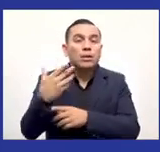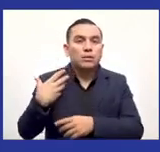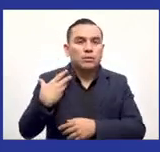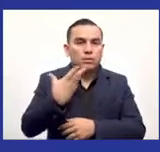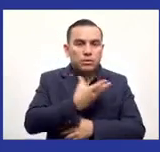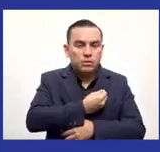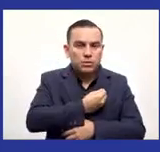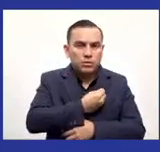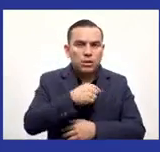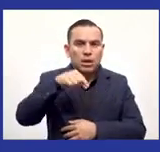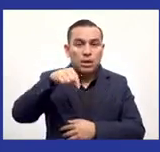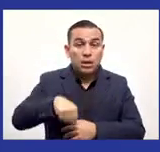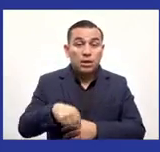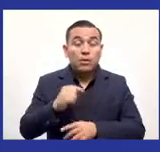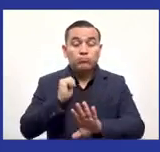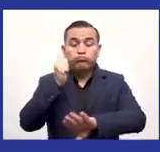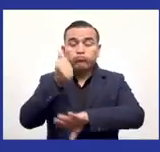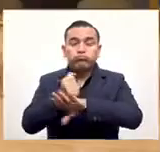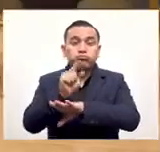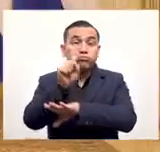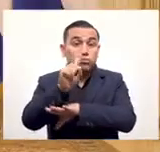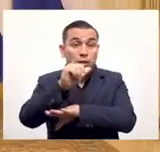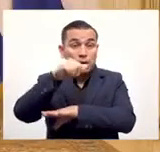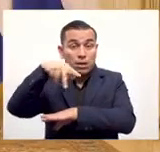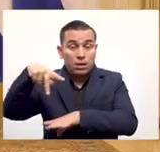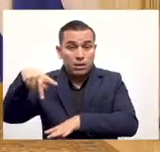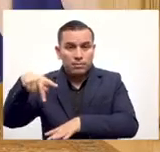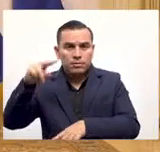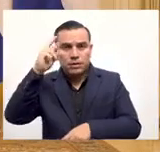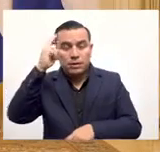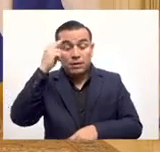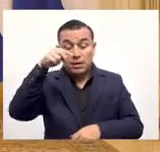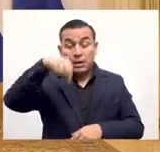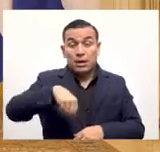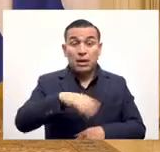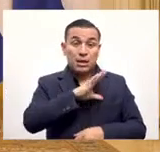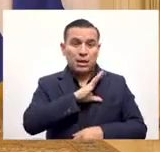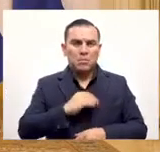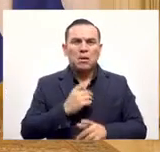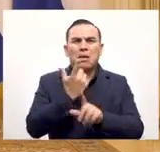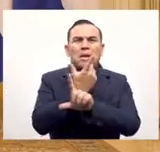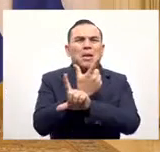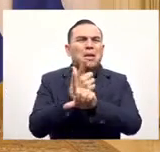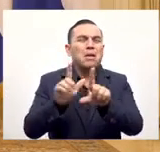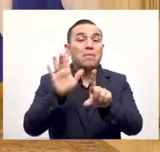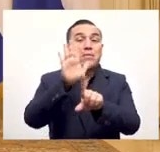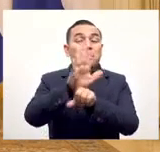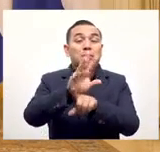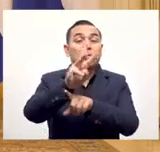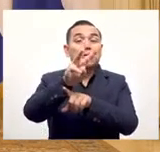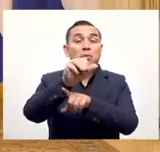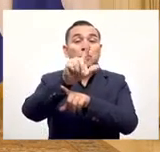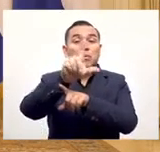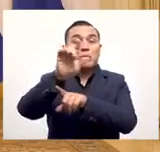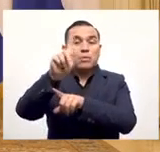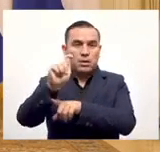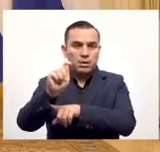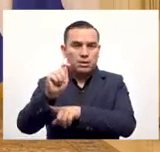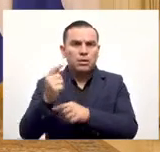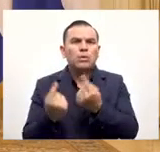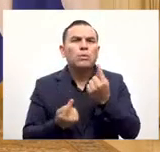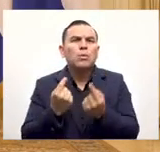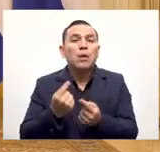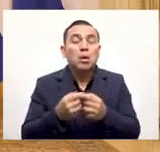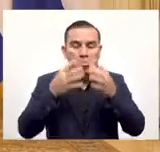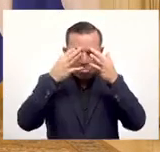turistas o los inversionistas o la gente que venga de otros países también los salvadoreños son libres de utilizar otras wallets hay cientos ya de opciones de wallets pero